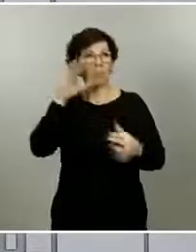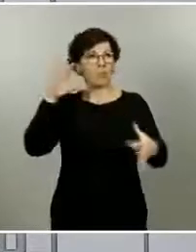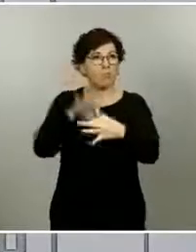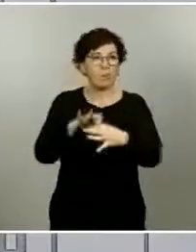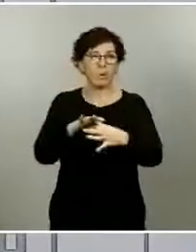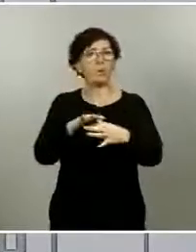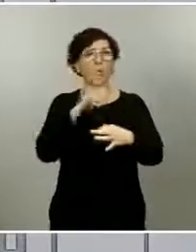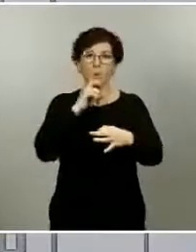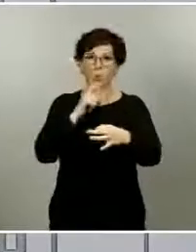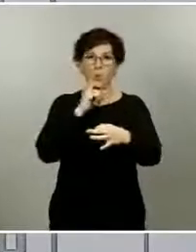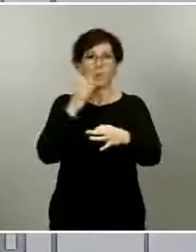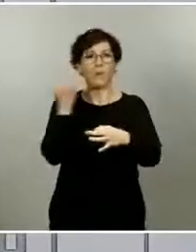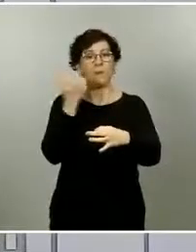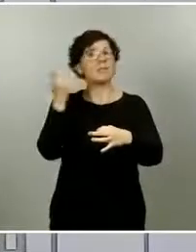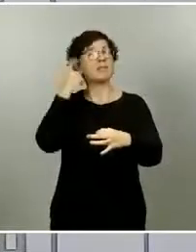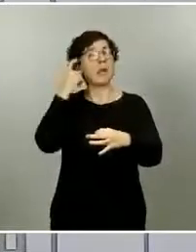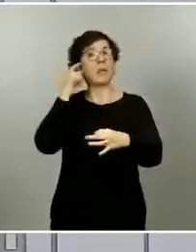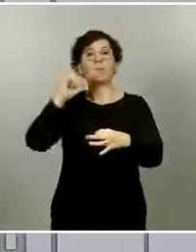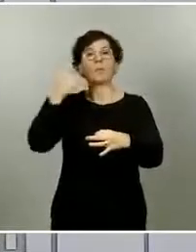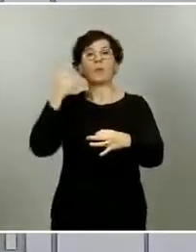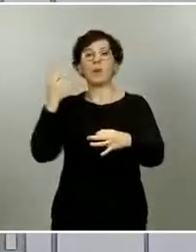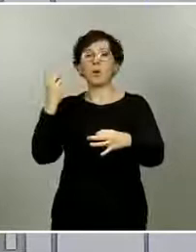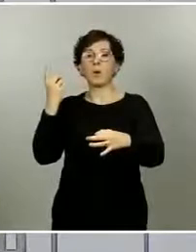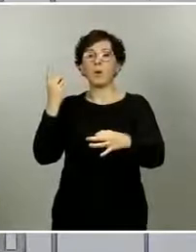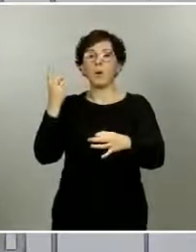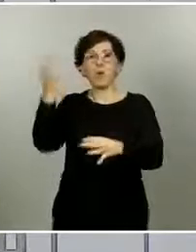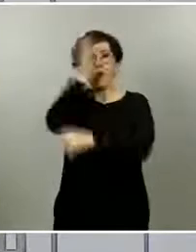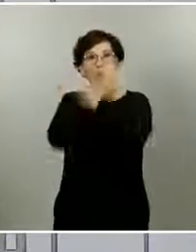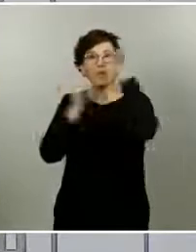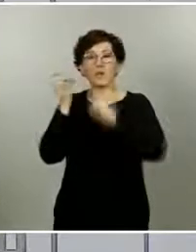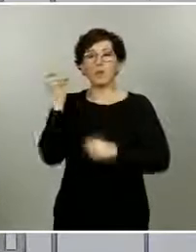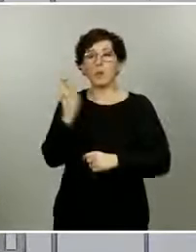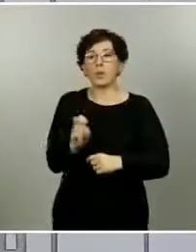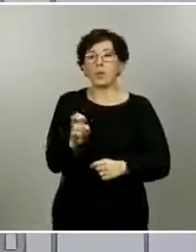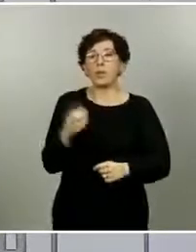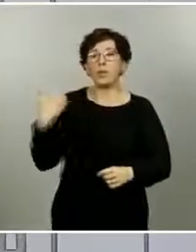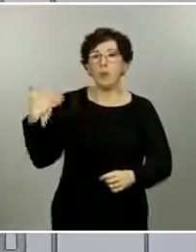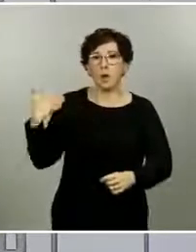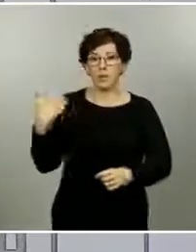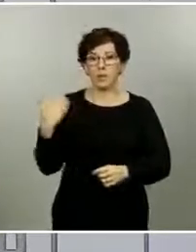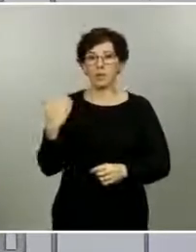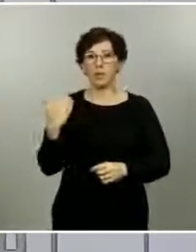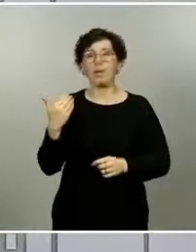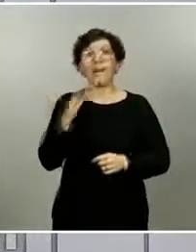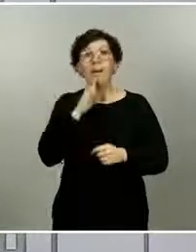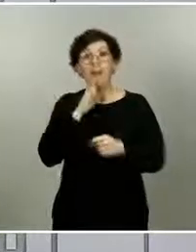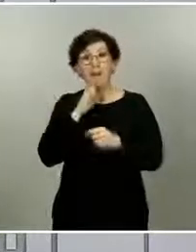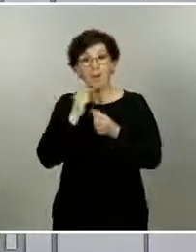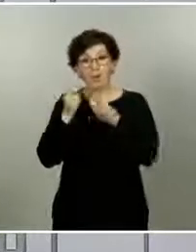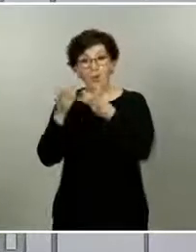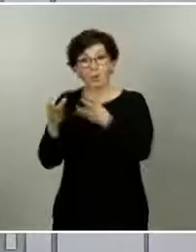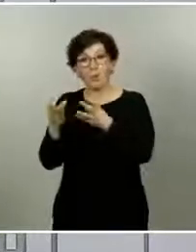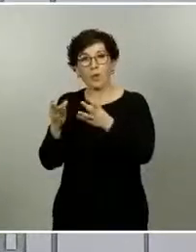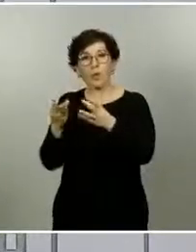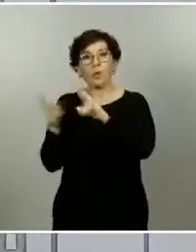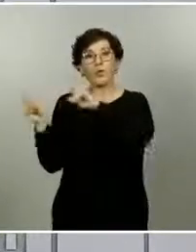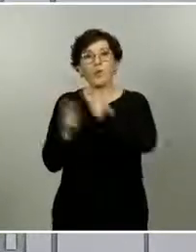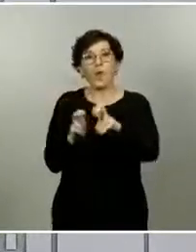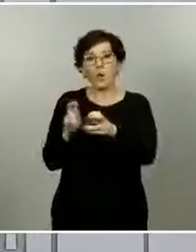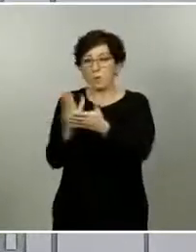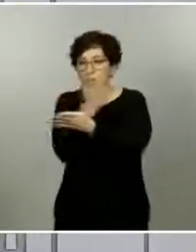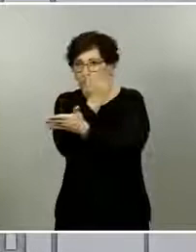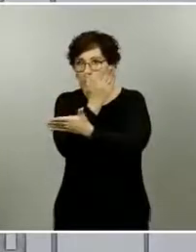podamos valorar el origen de esos casos y cuáles de ellos realmente son nuevos fallecidos y puede haber problemas de notificación